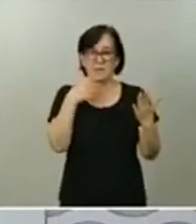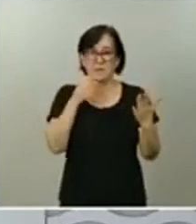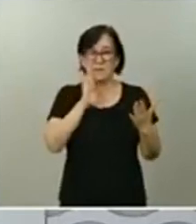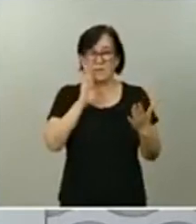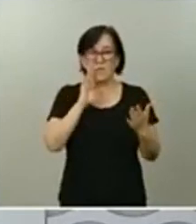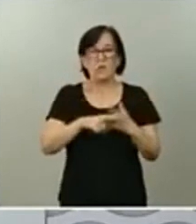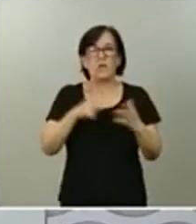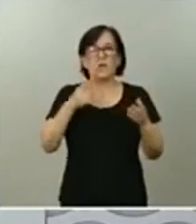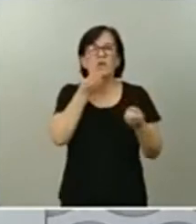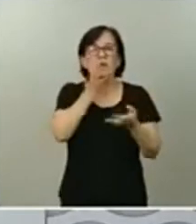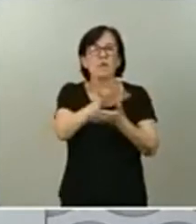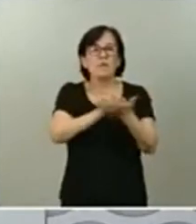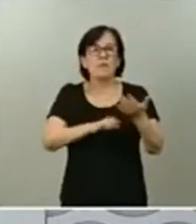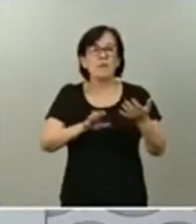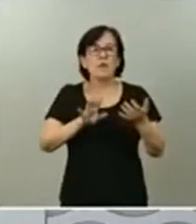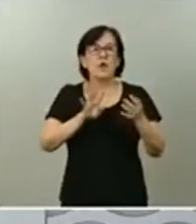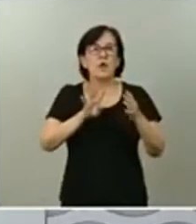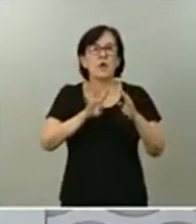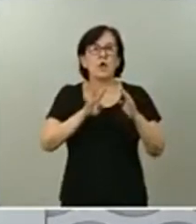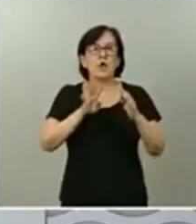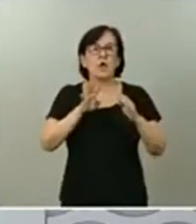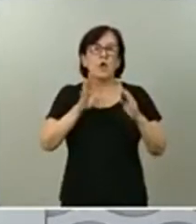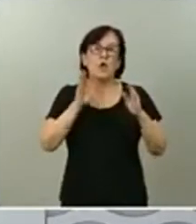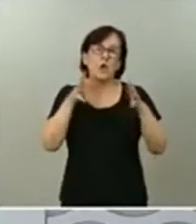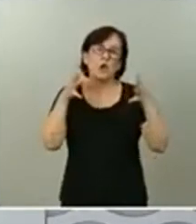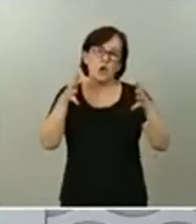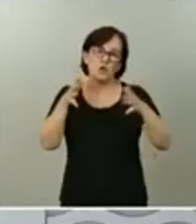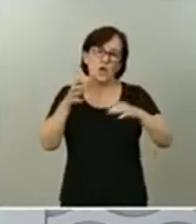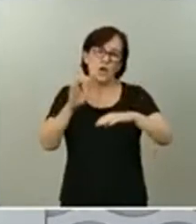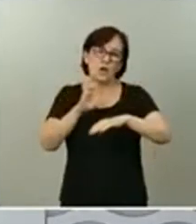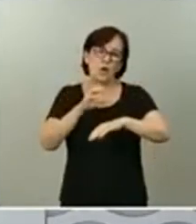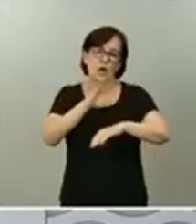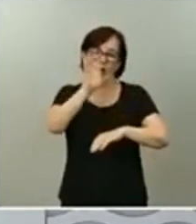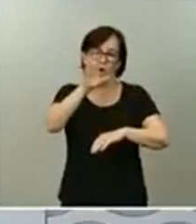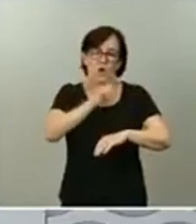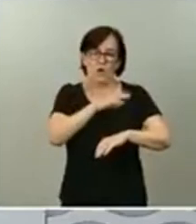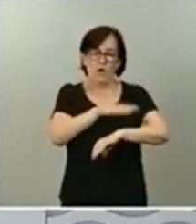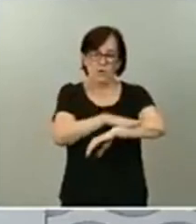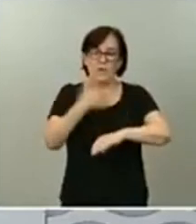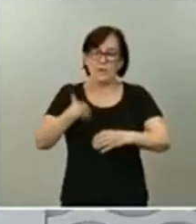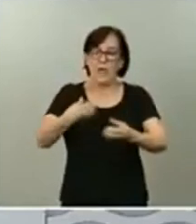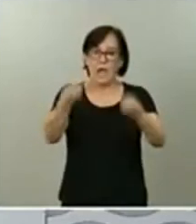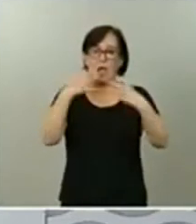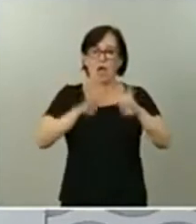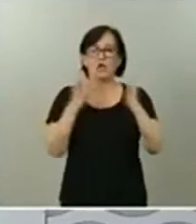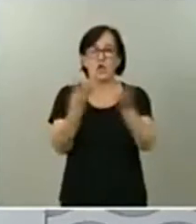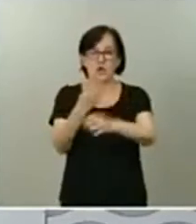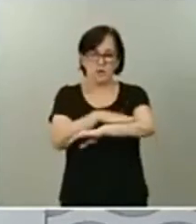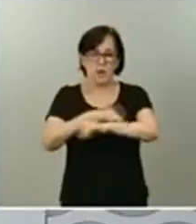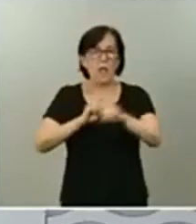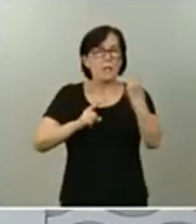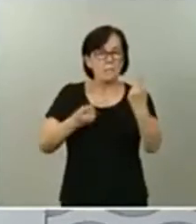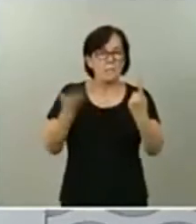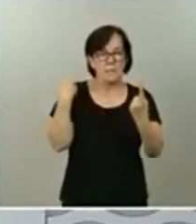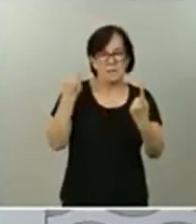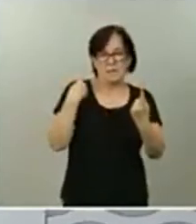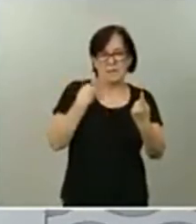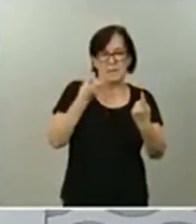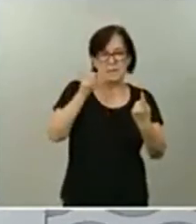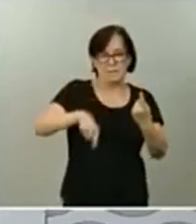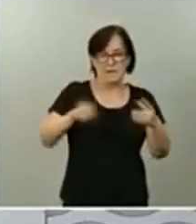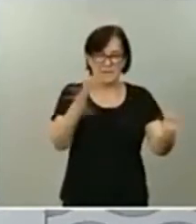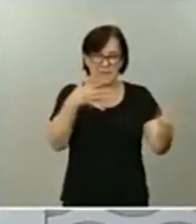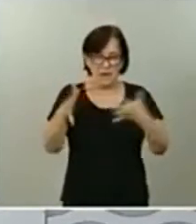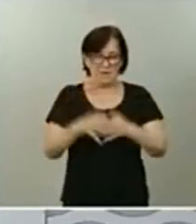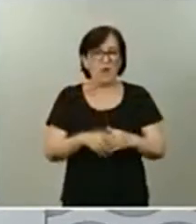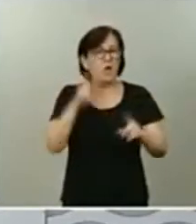informe del Consejo de Estado y de la que ya fue informado el Consejo de Ministros en primera vuelta el pasado mes de marzo. El objetivo